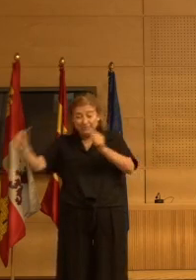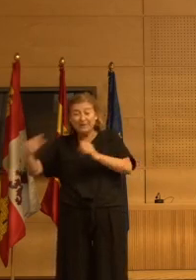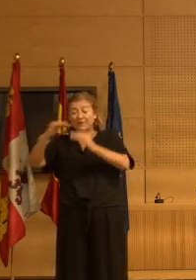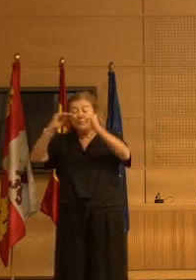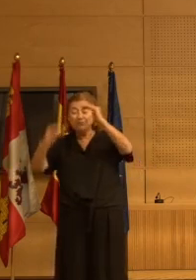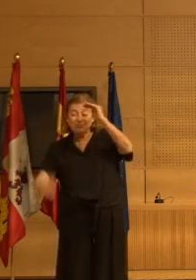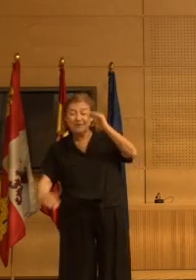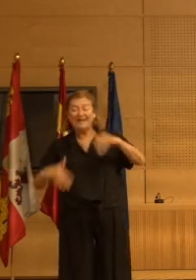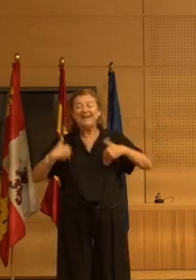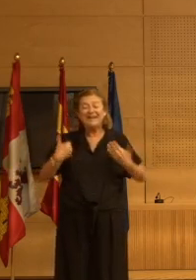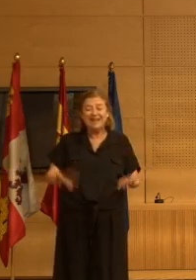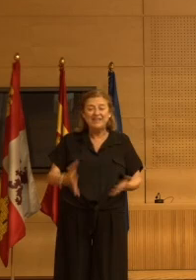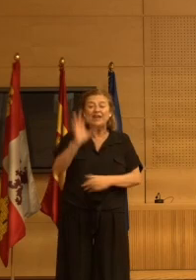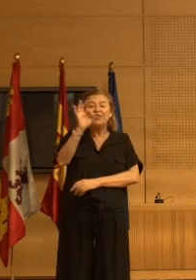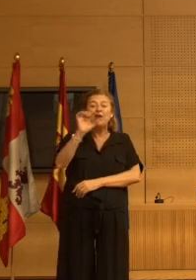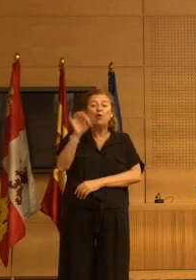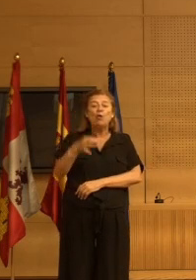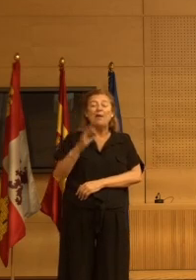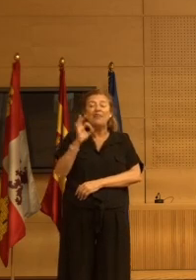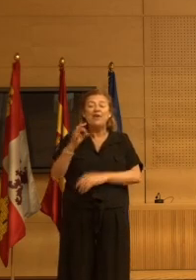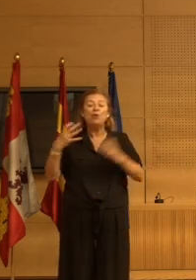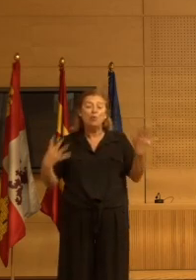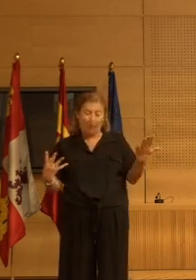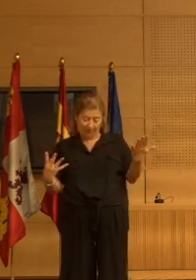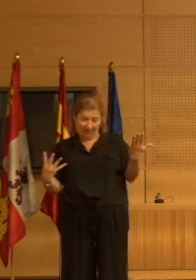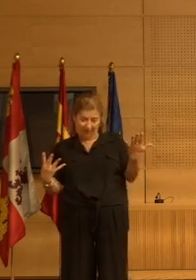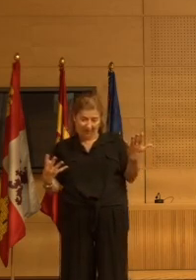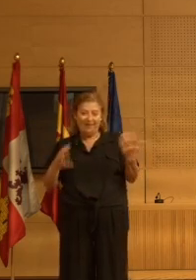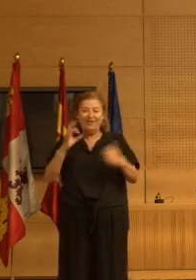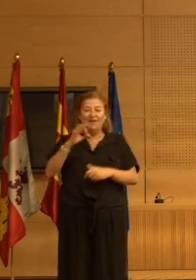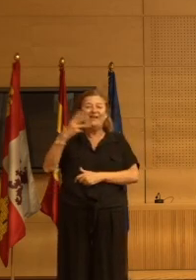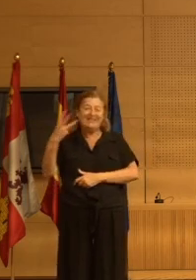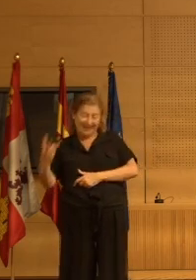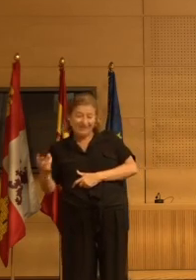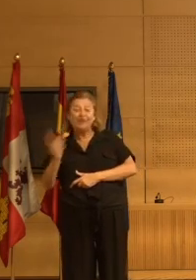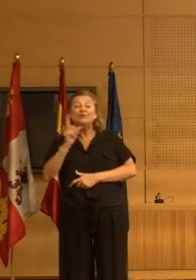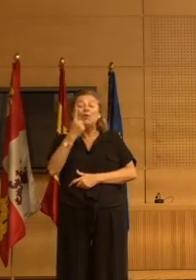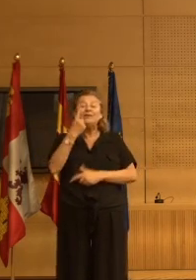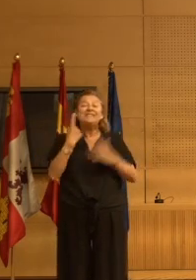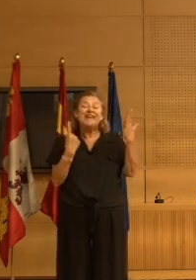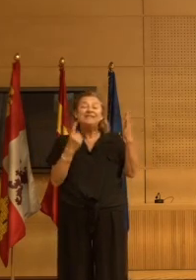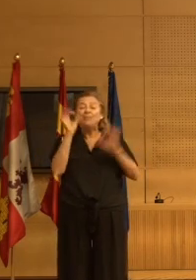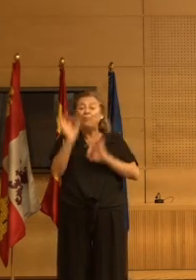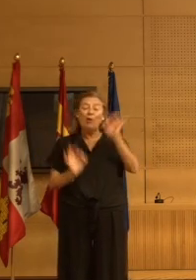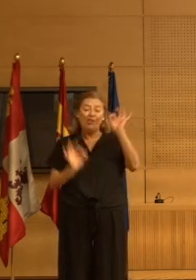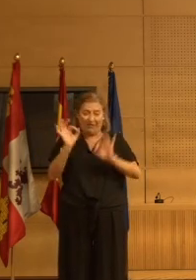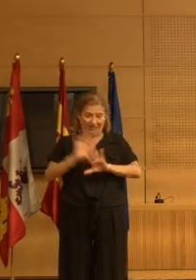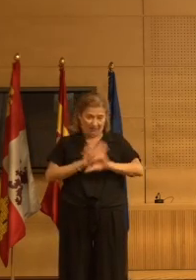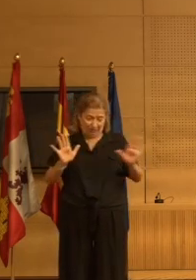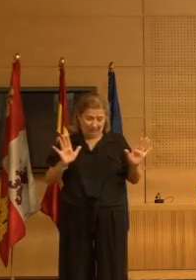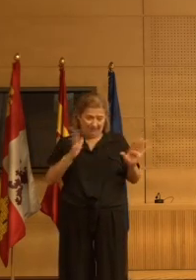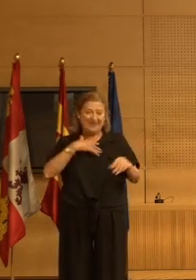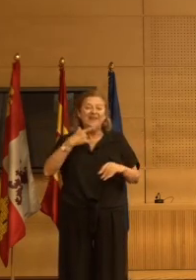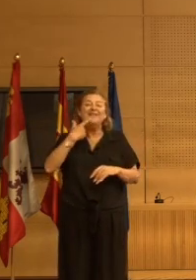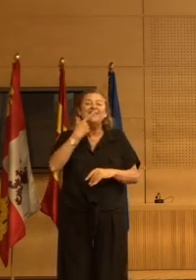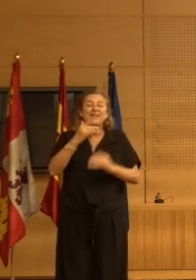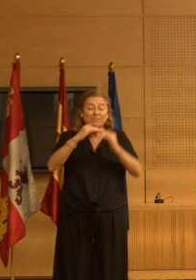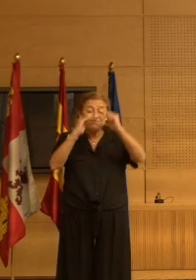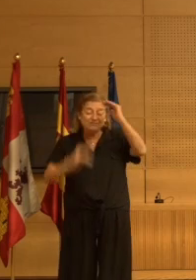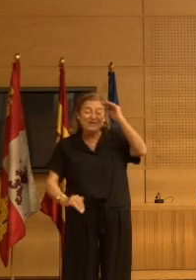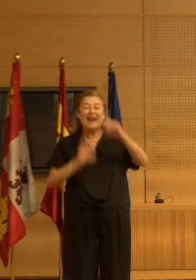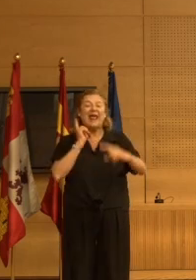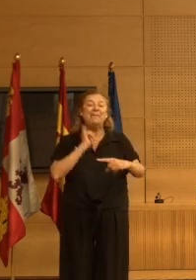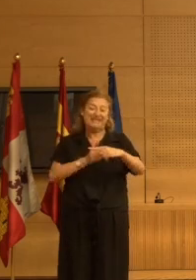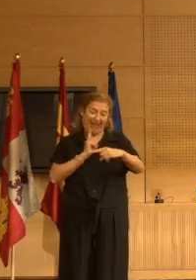bajado las caídas a 0,09 0 a 3 por paciente y solo un 6% es decir hemos reducido a la mitad